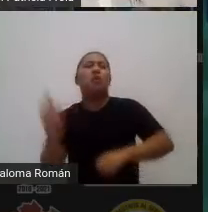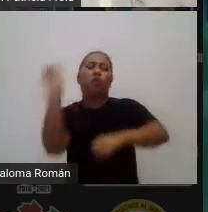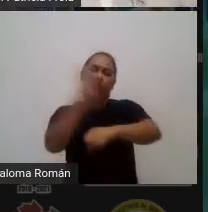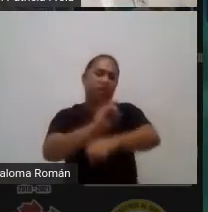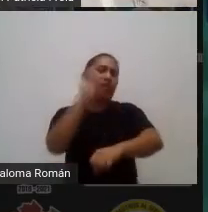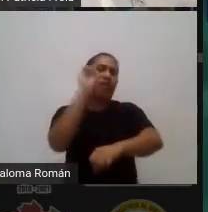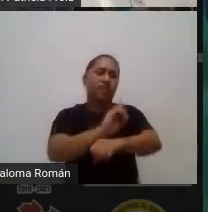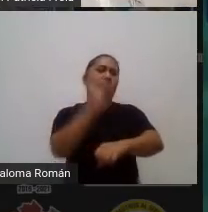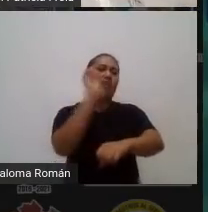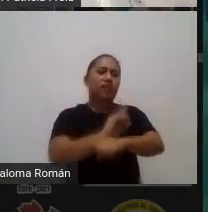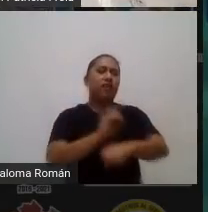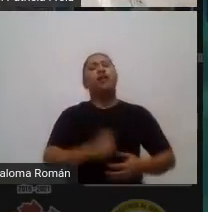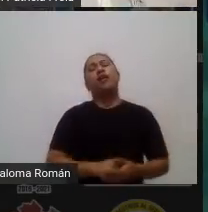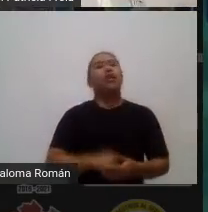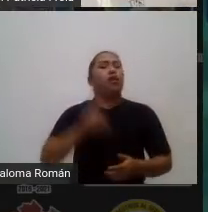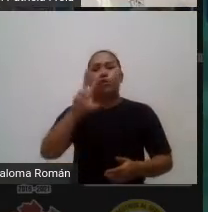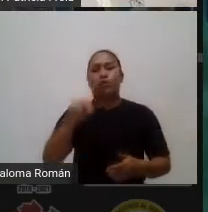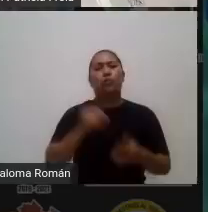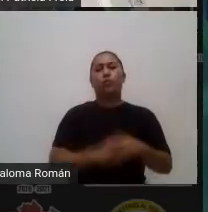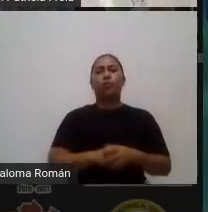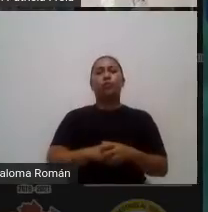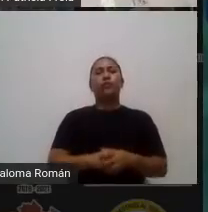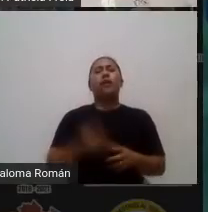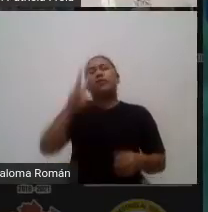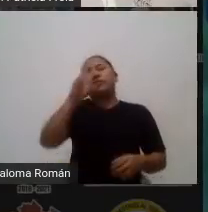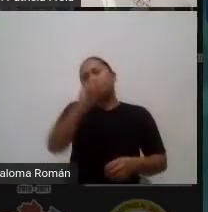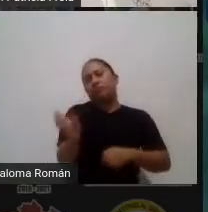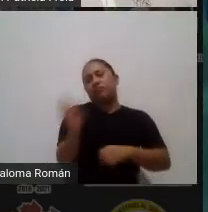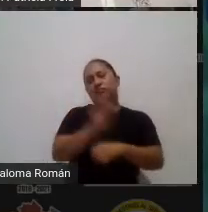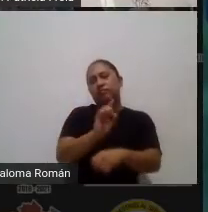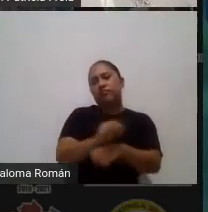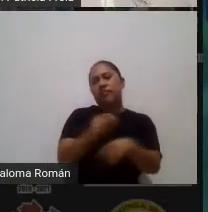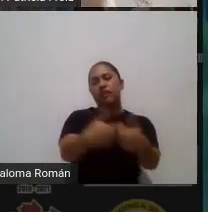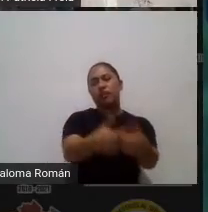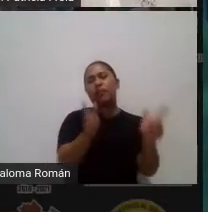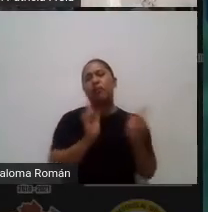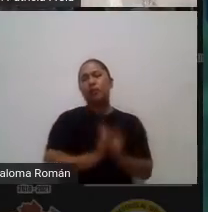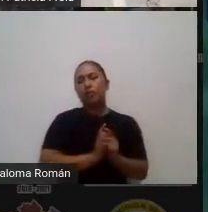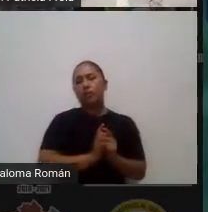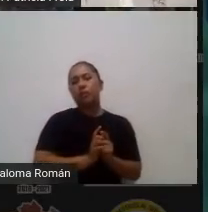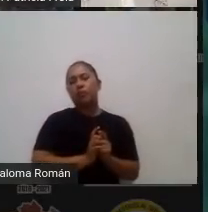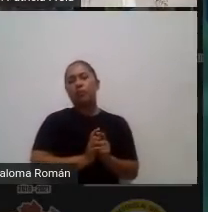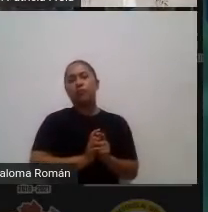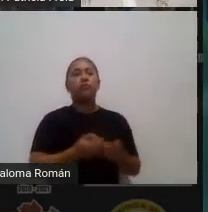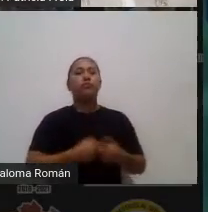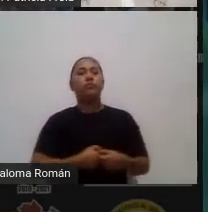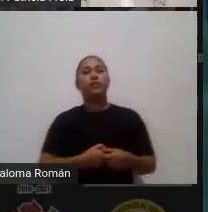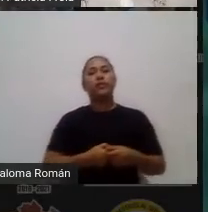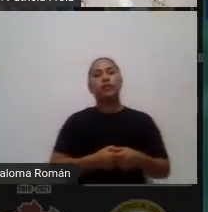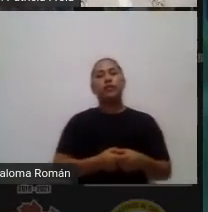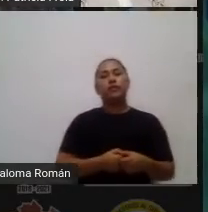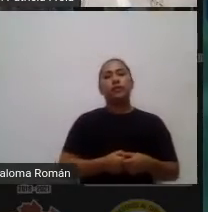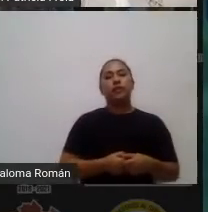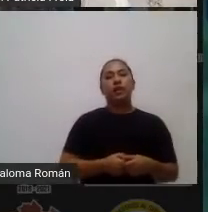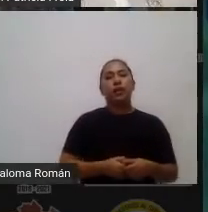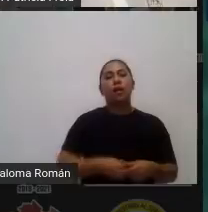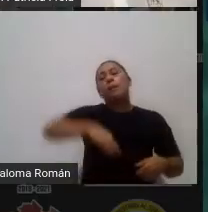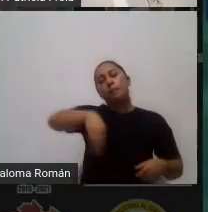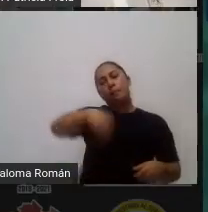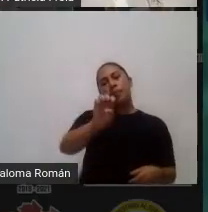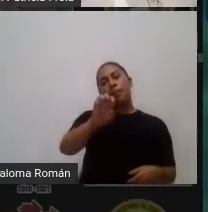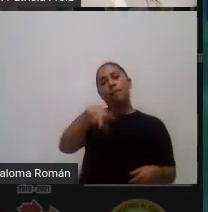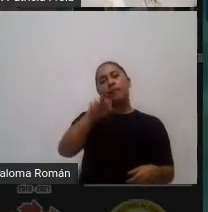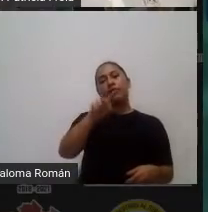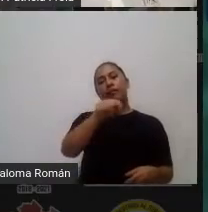reuniones para trabajar basado en fenómeno los famosos clubes si se hicieran de la manera metodológicamente correcta